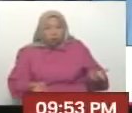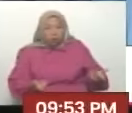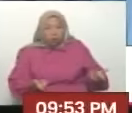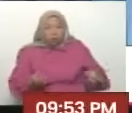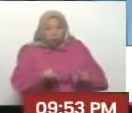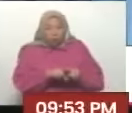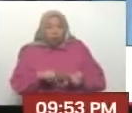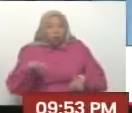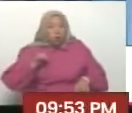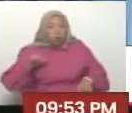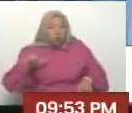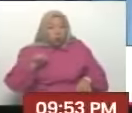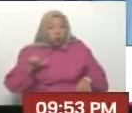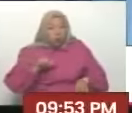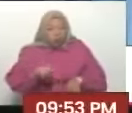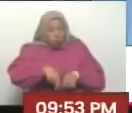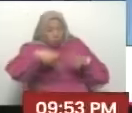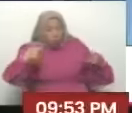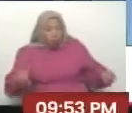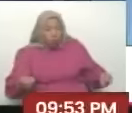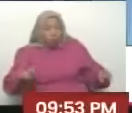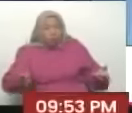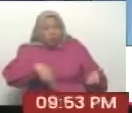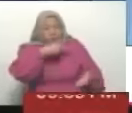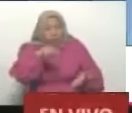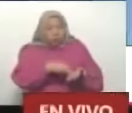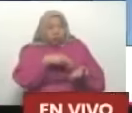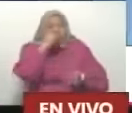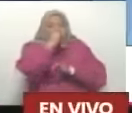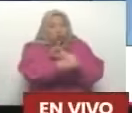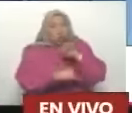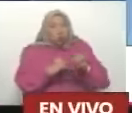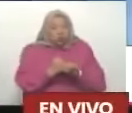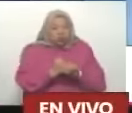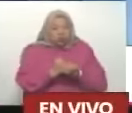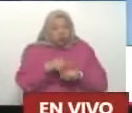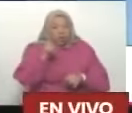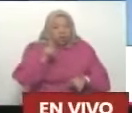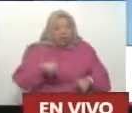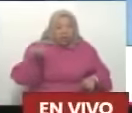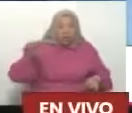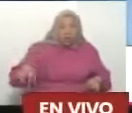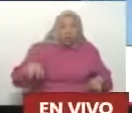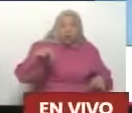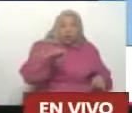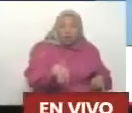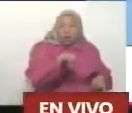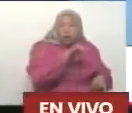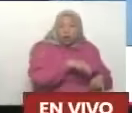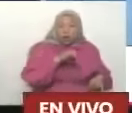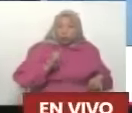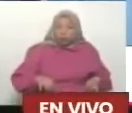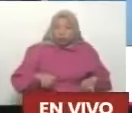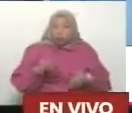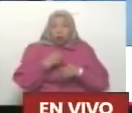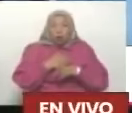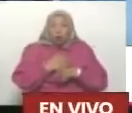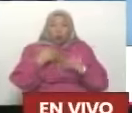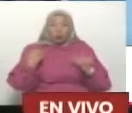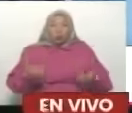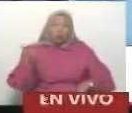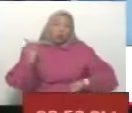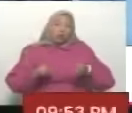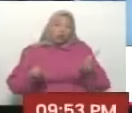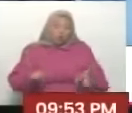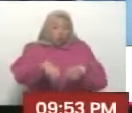Porque aquí se editan periódicos. Nacionales y estadales, todavía. Entonces yo he hecho mi combinadita, porque lo que uno